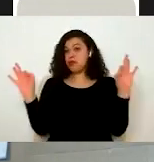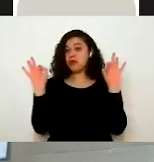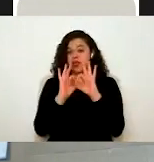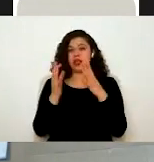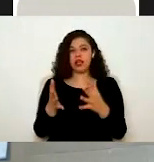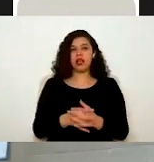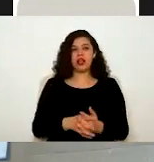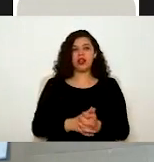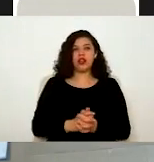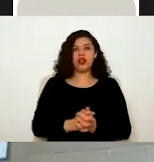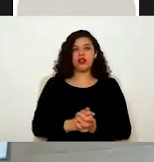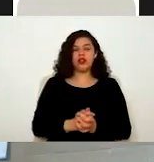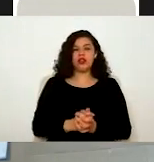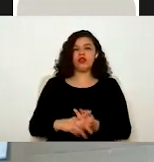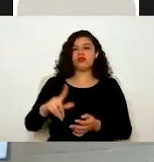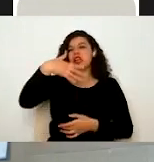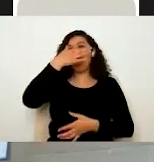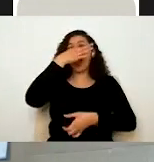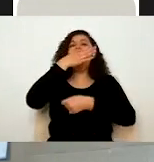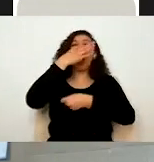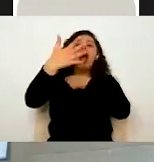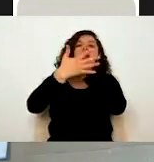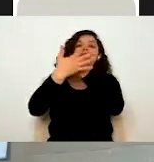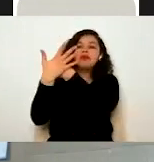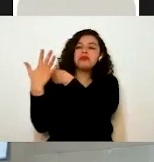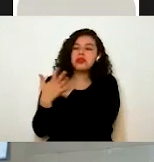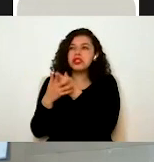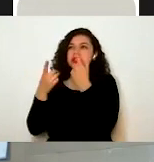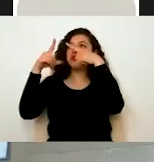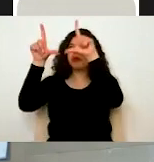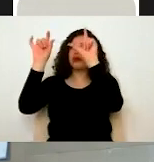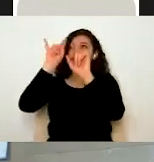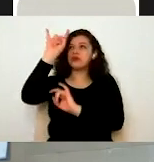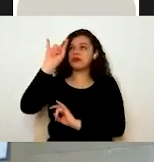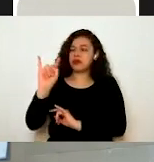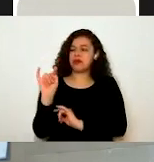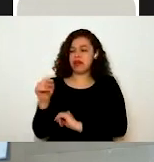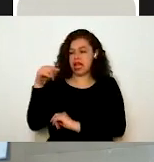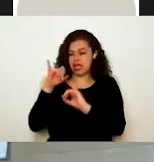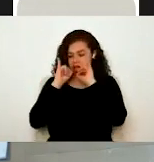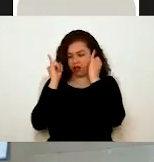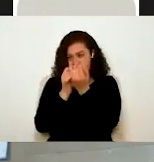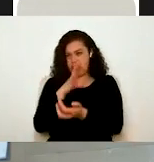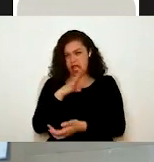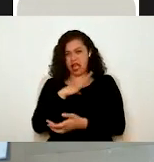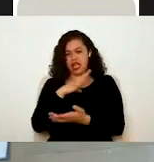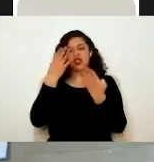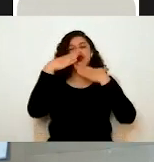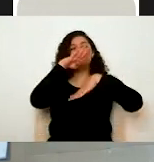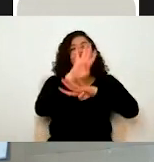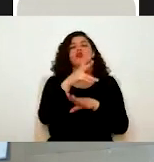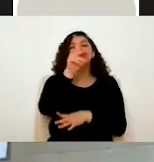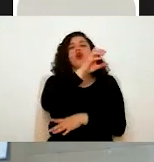van a encontrar los avisos que se generen aquí en la Junta con respecto al cumplimiento de